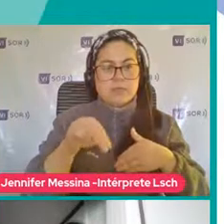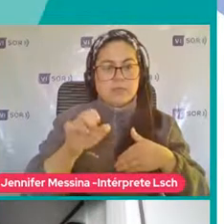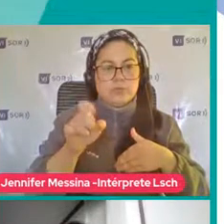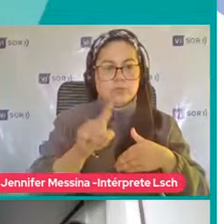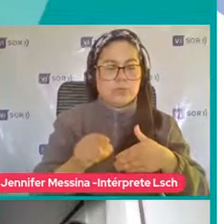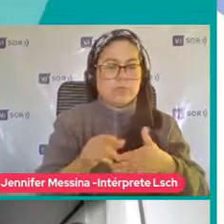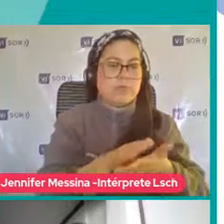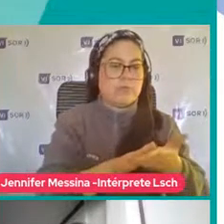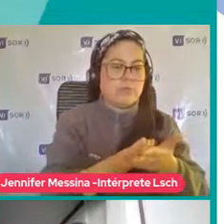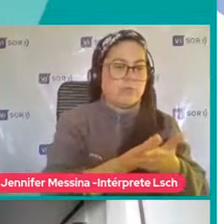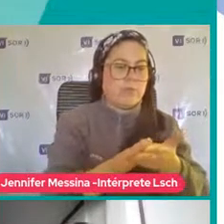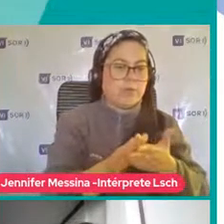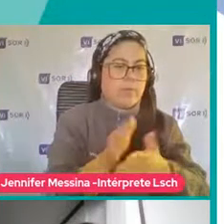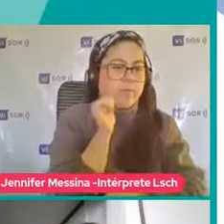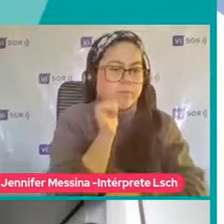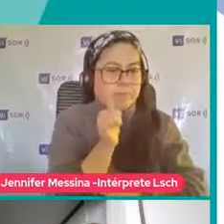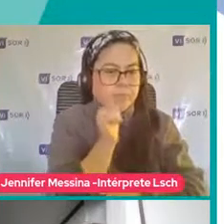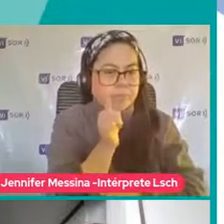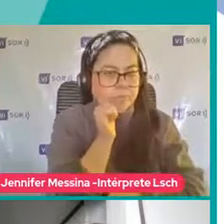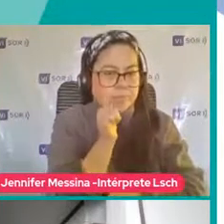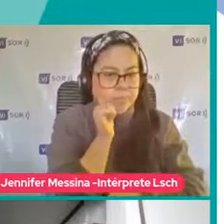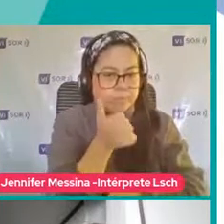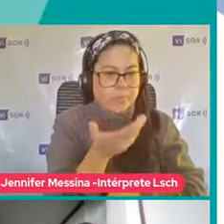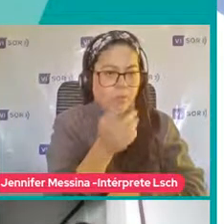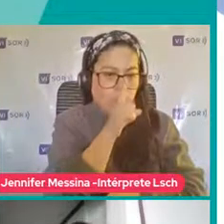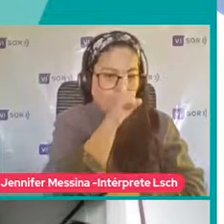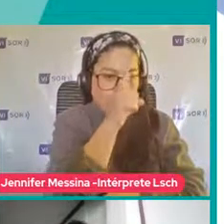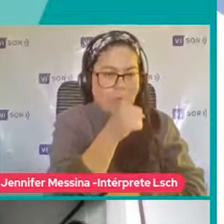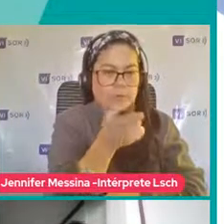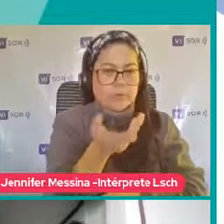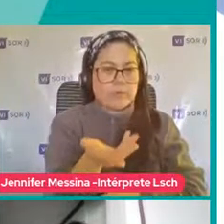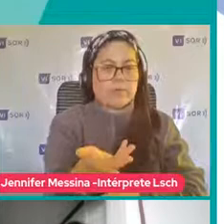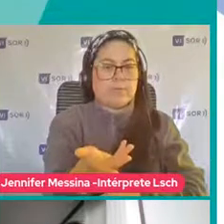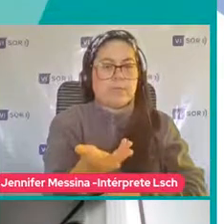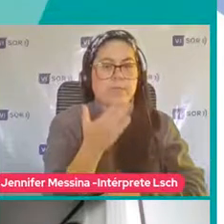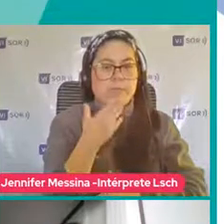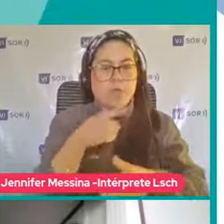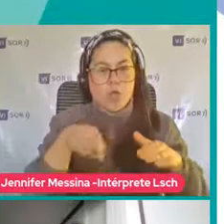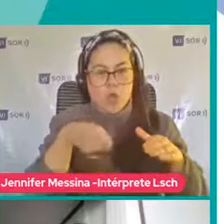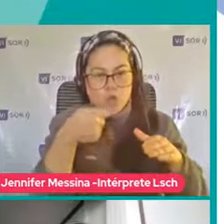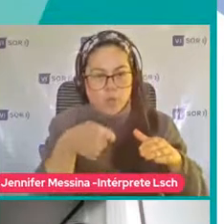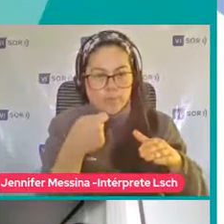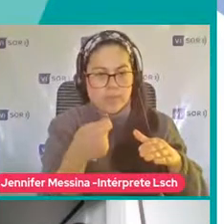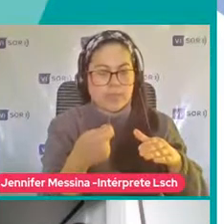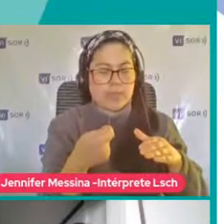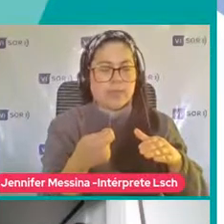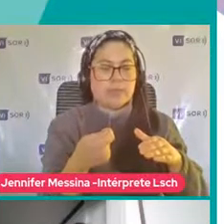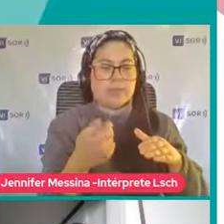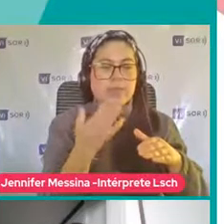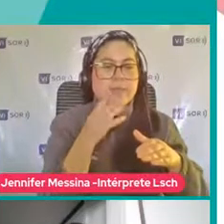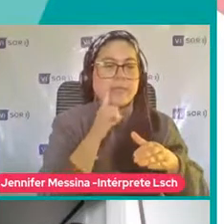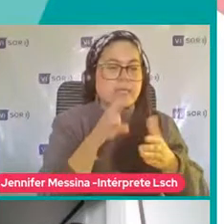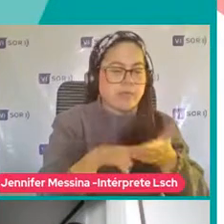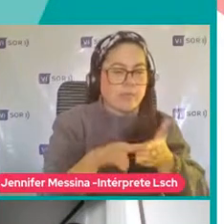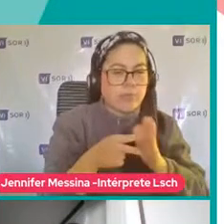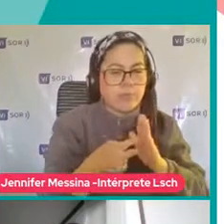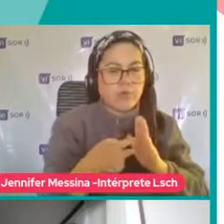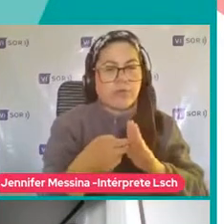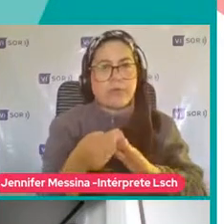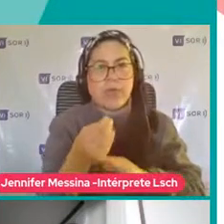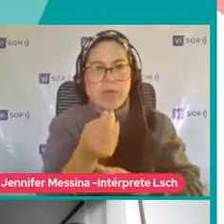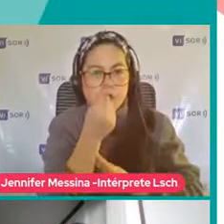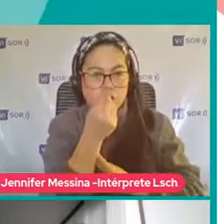Generalmente Rituales Y también Alteraciones En la alimentación Como lo veíamos Tienen problemas A veces Alimenticios